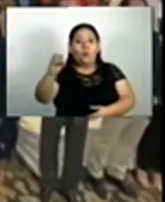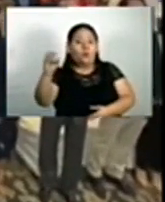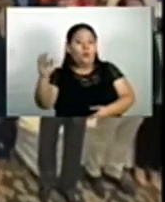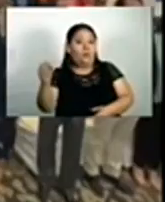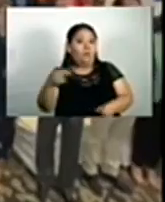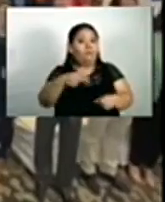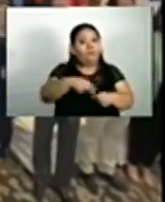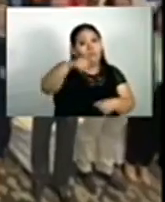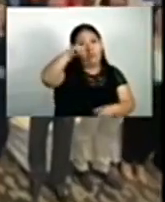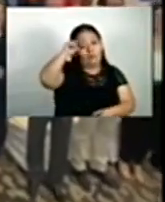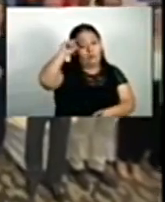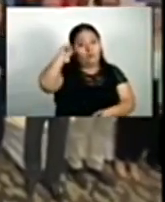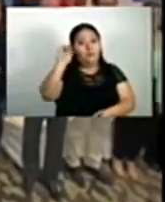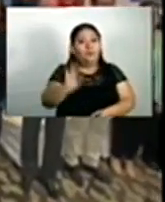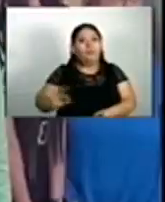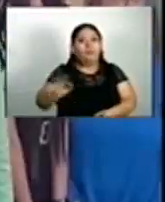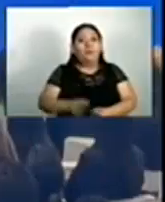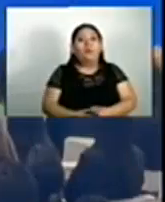empleos.